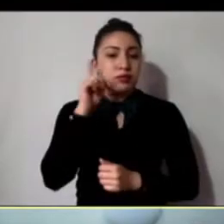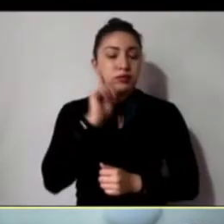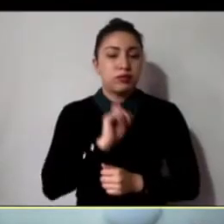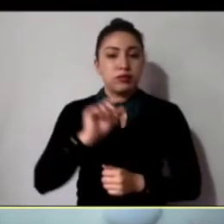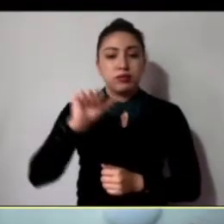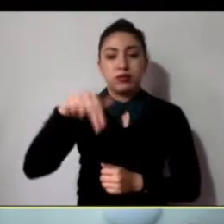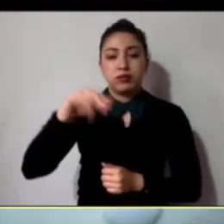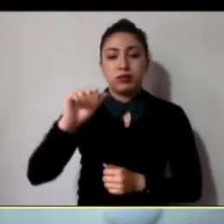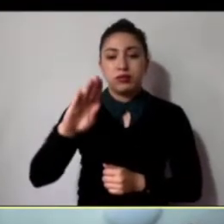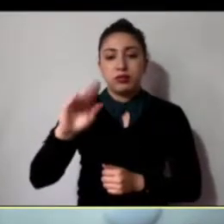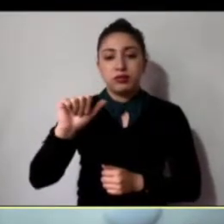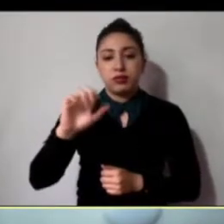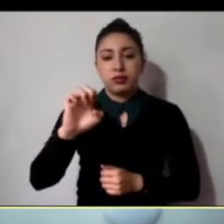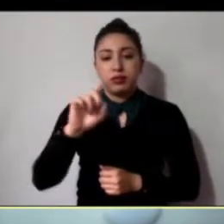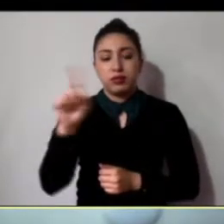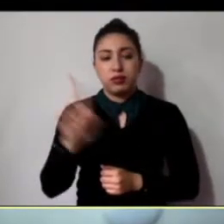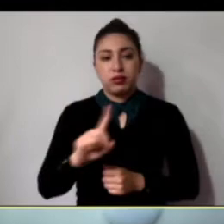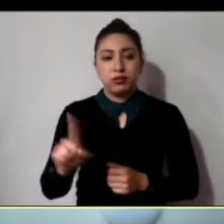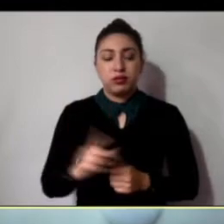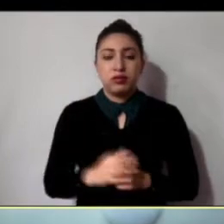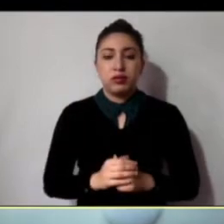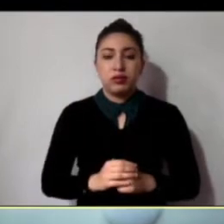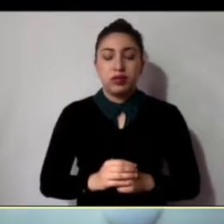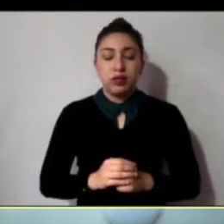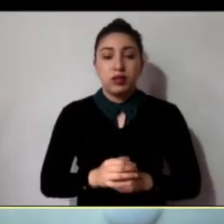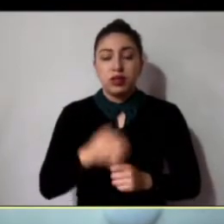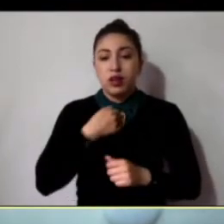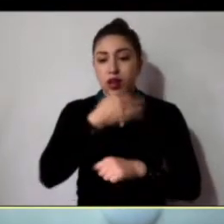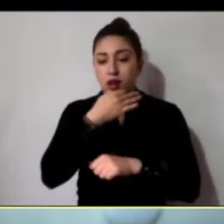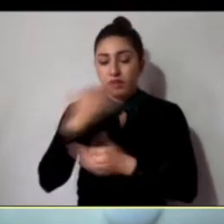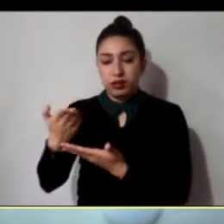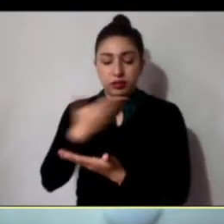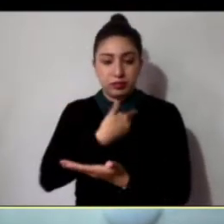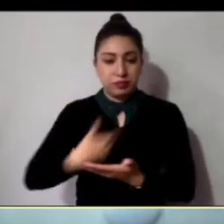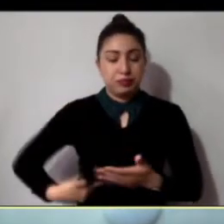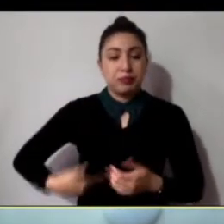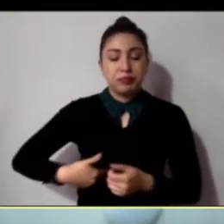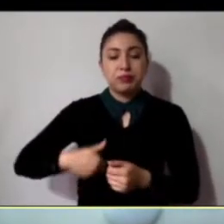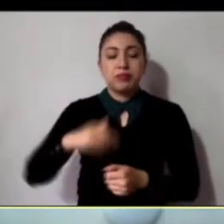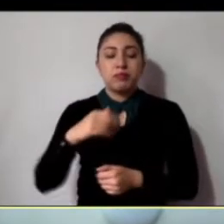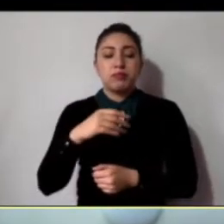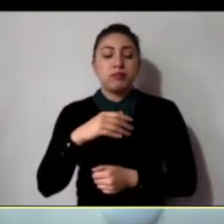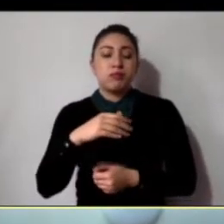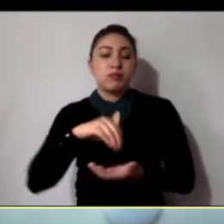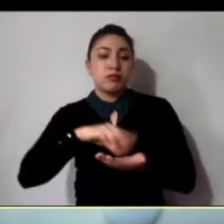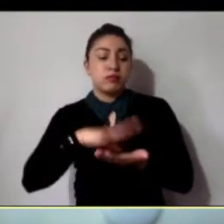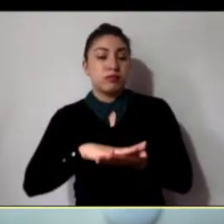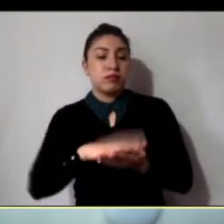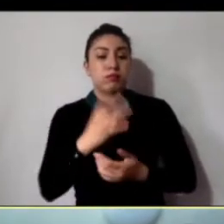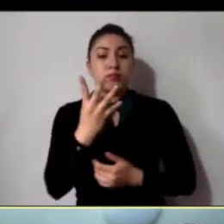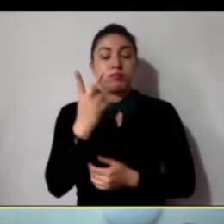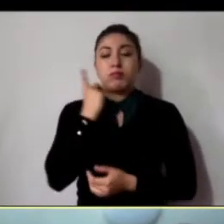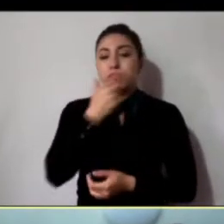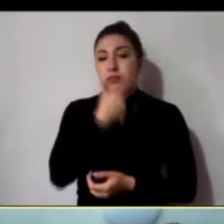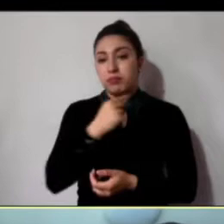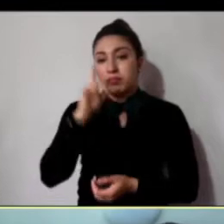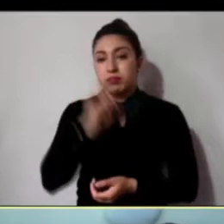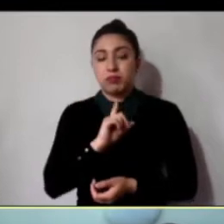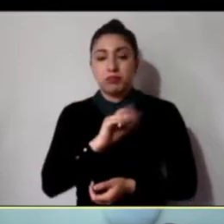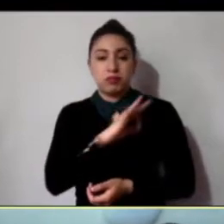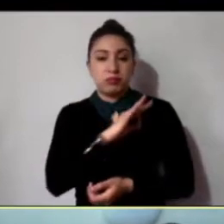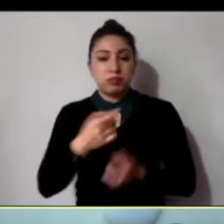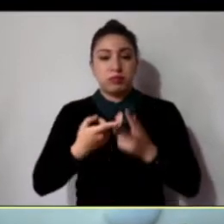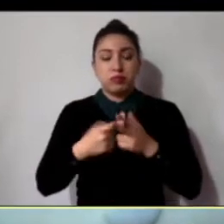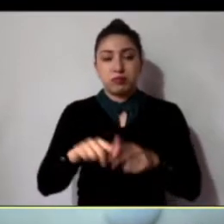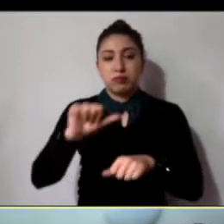Váez Guerrero. Se informa a la presidencia que hay un registro de cuatro diputados, por lo cual tenemos